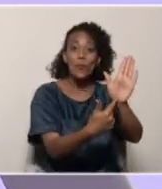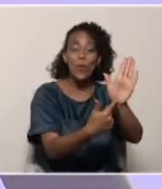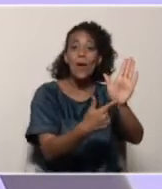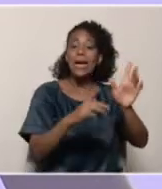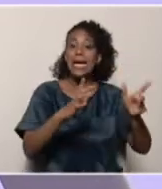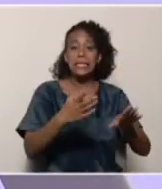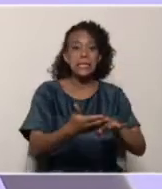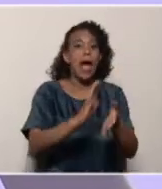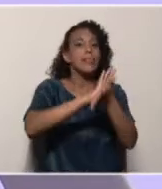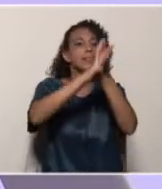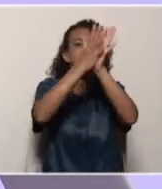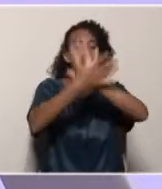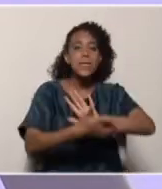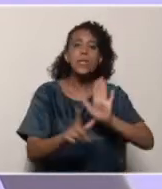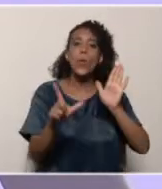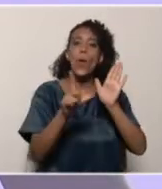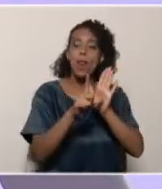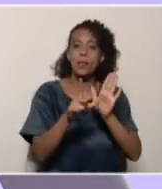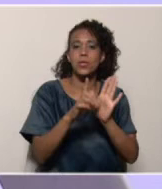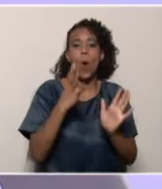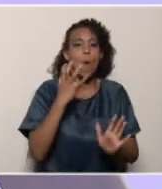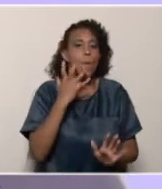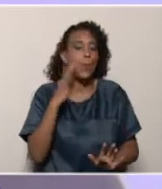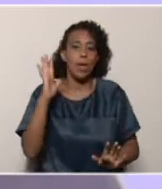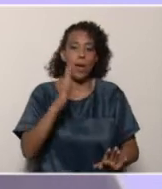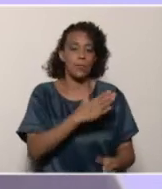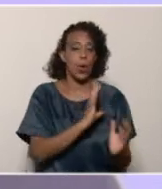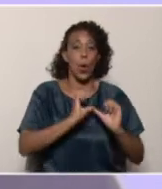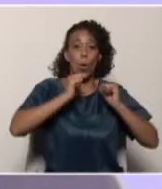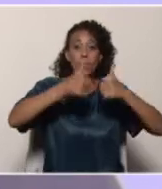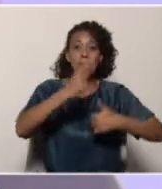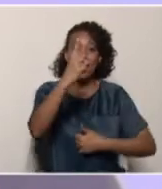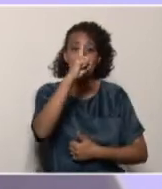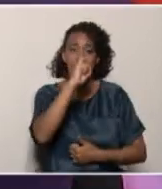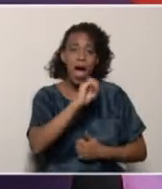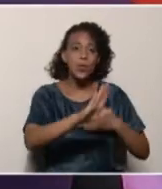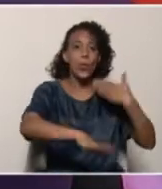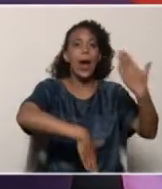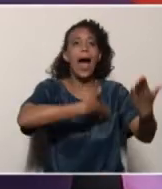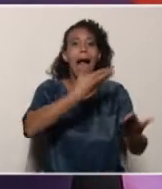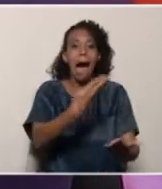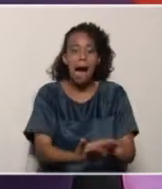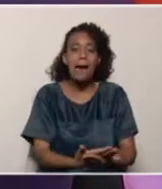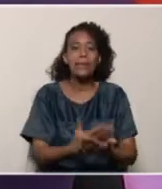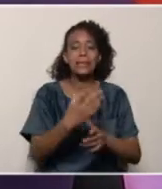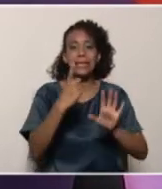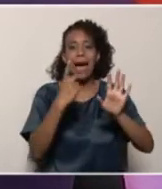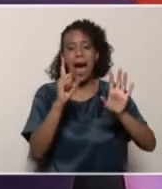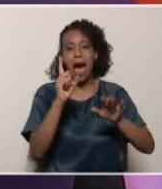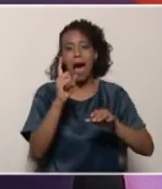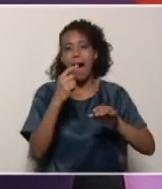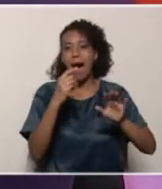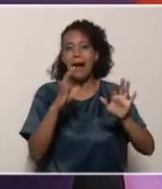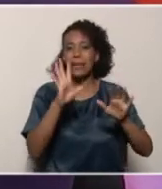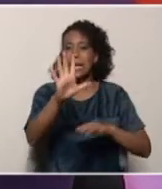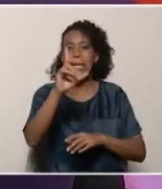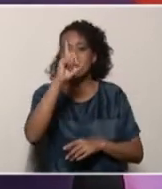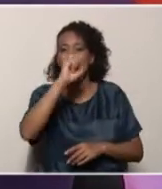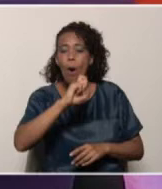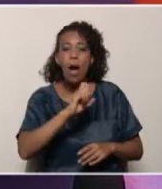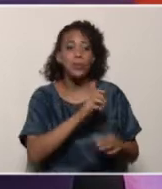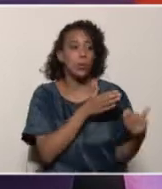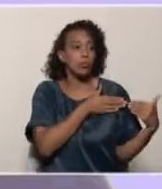como agradecimiento dentro de nuestras instituciones del Estado como un reconocimiento a todo el empeño y el esfuerzo que